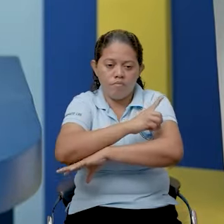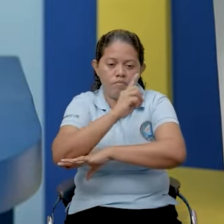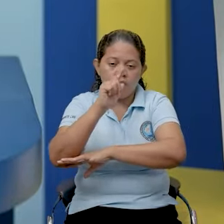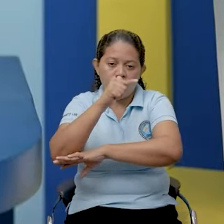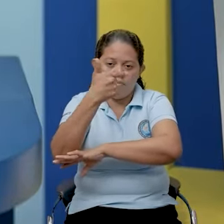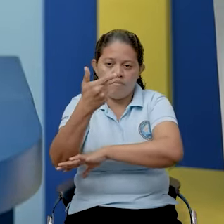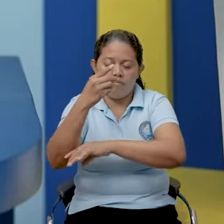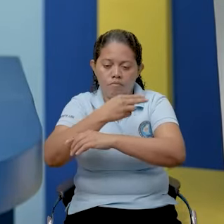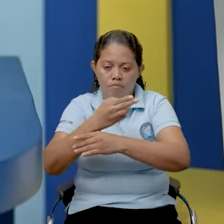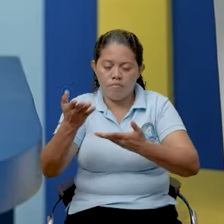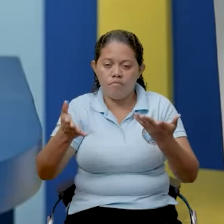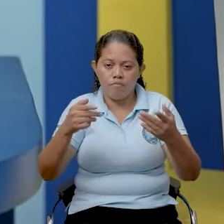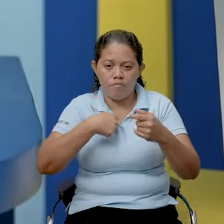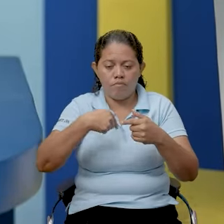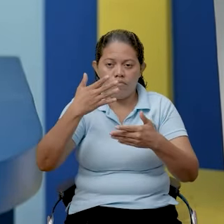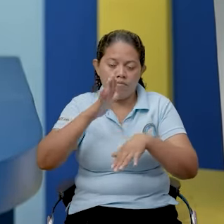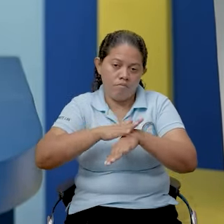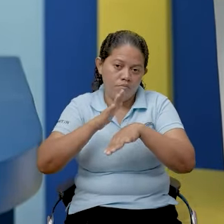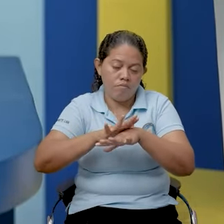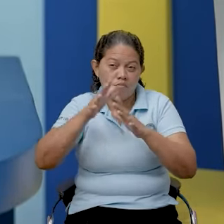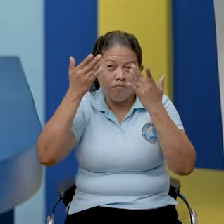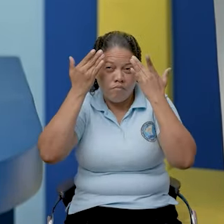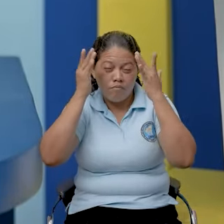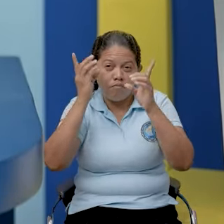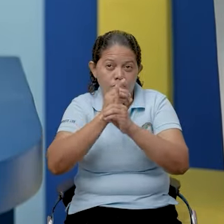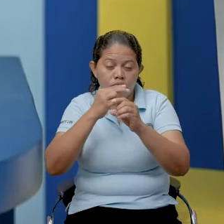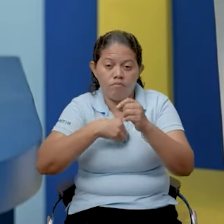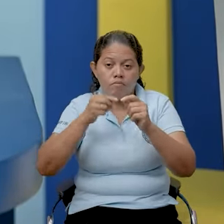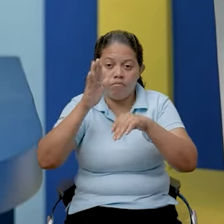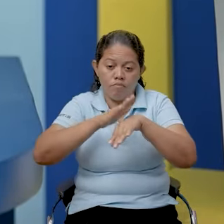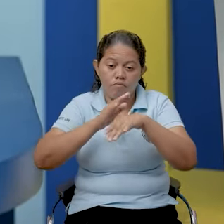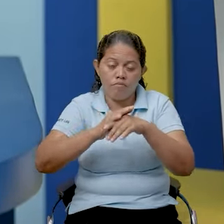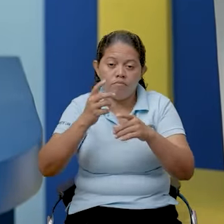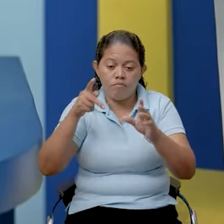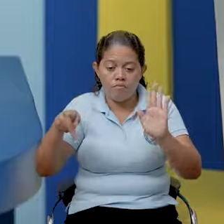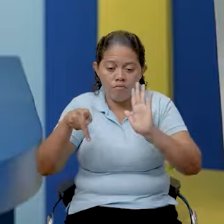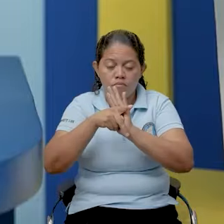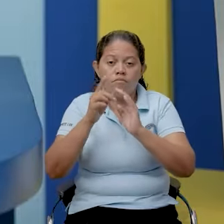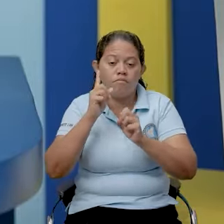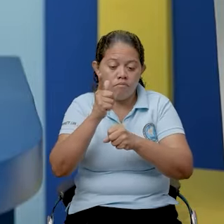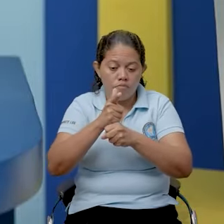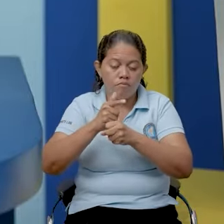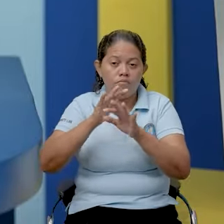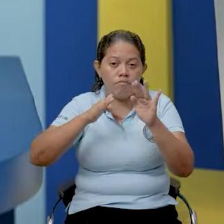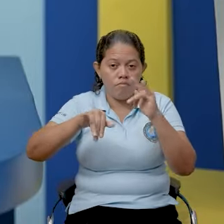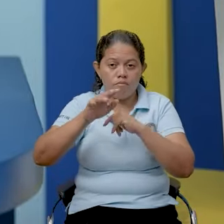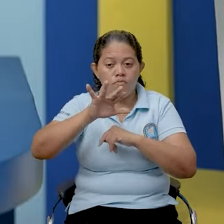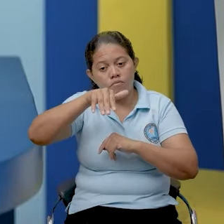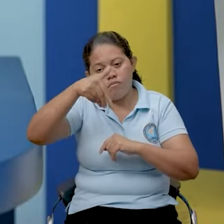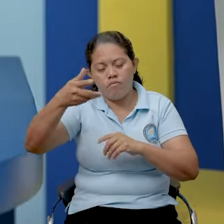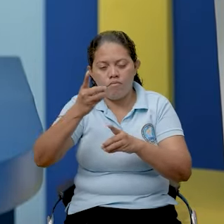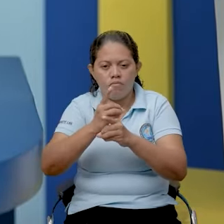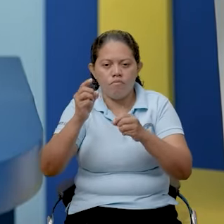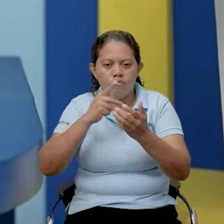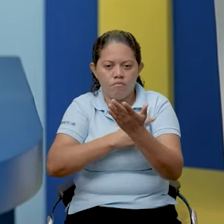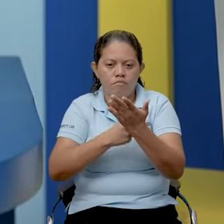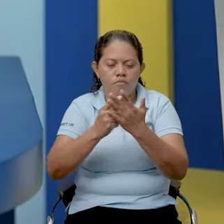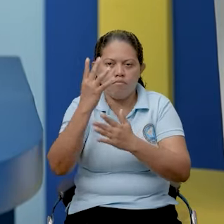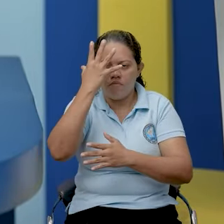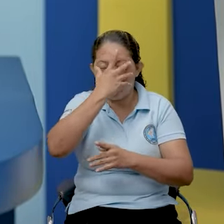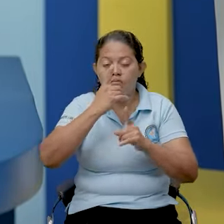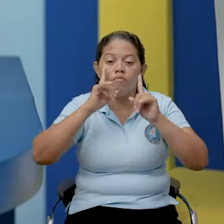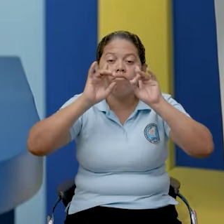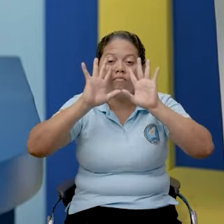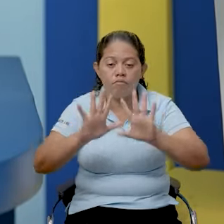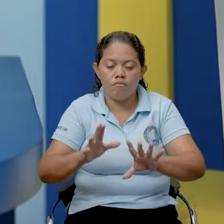los 7 días de la semana, ante la ocurrencia de cualquier situación de emergencias. Para ver esta edición y otras de su programa Nicaragua